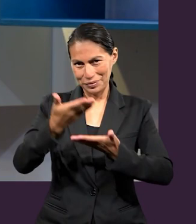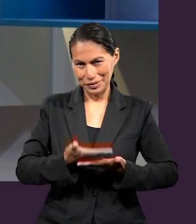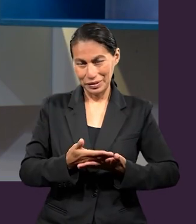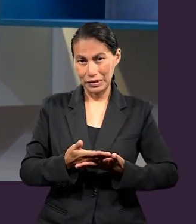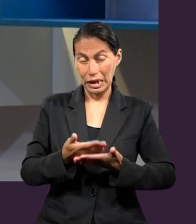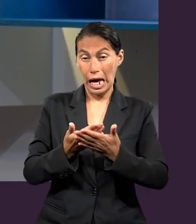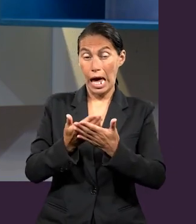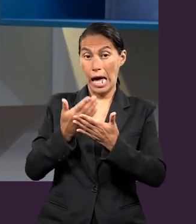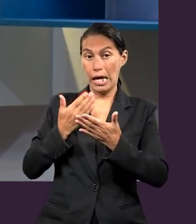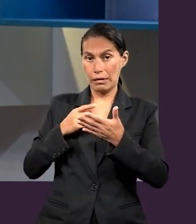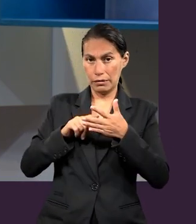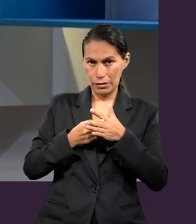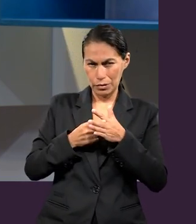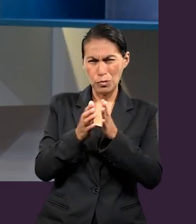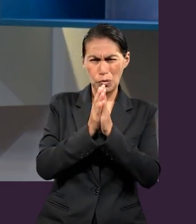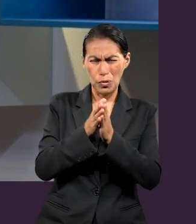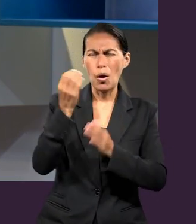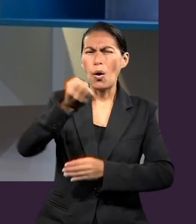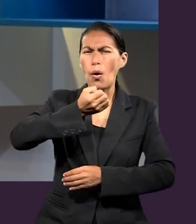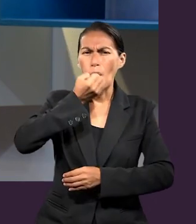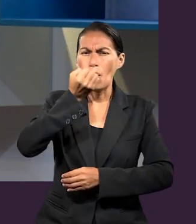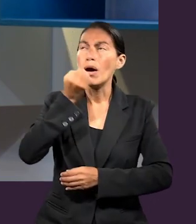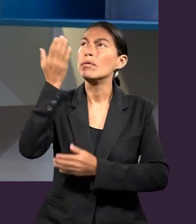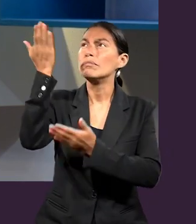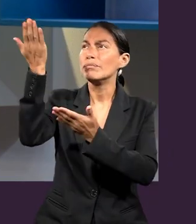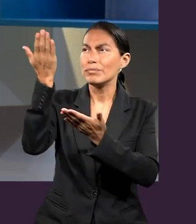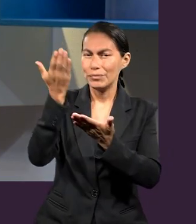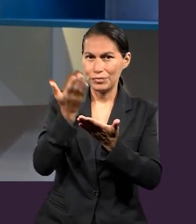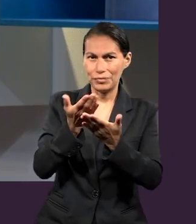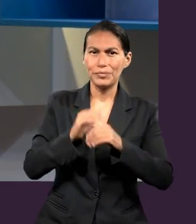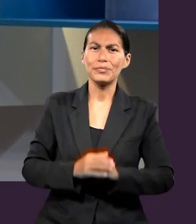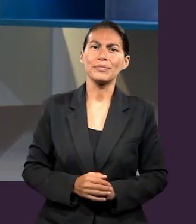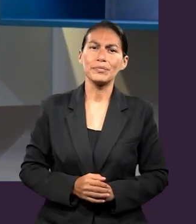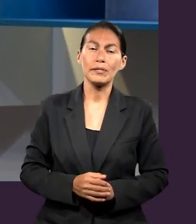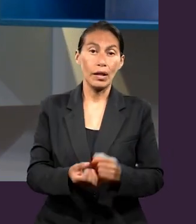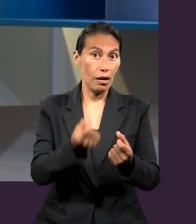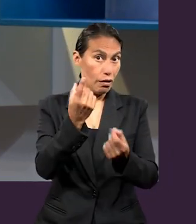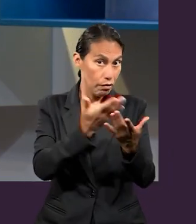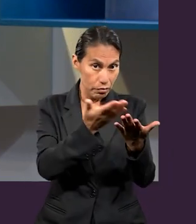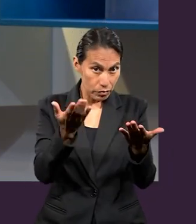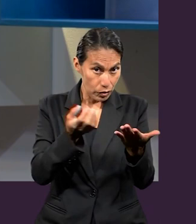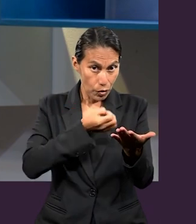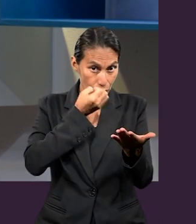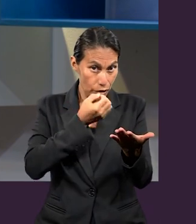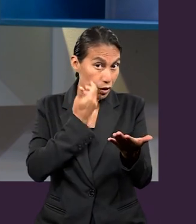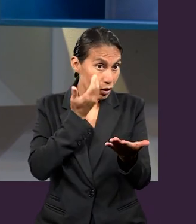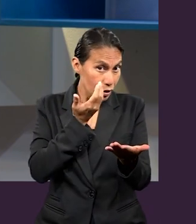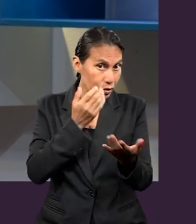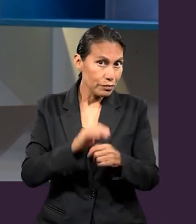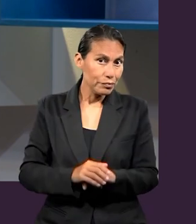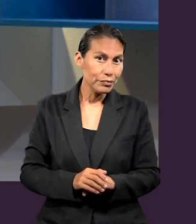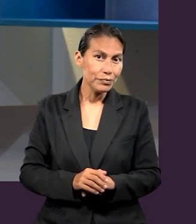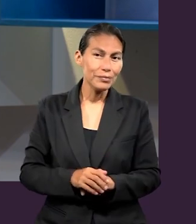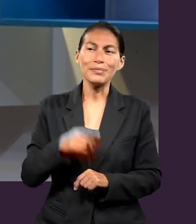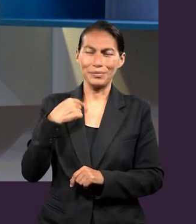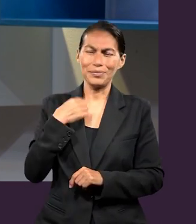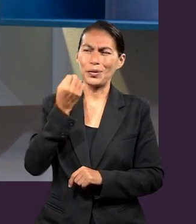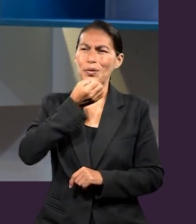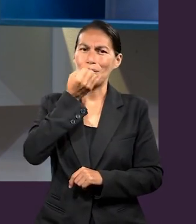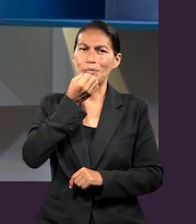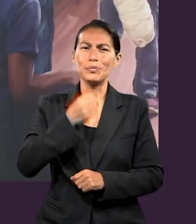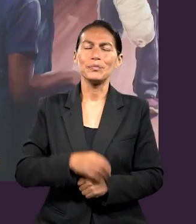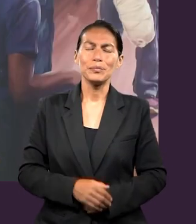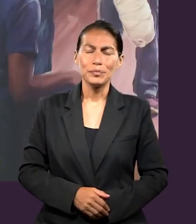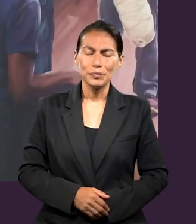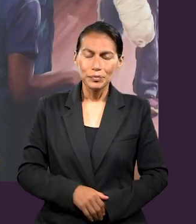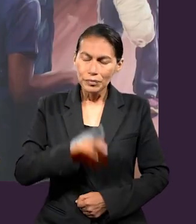antes de comenzar este repaso, vamos a orar para invitar la presencia de nuestro Dios. ¿Alguno de ustedes quisiera hacer la